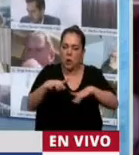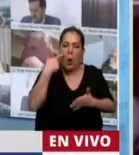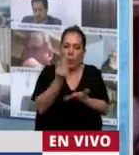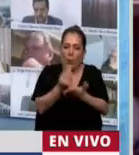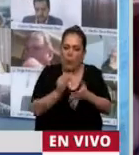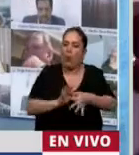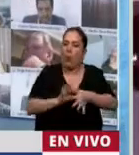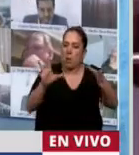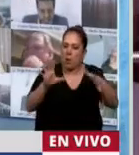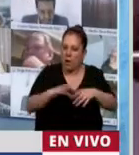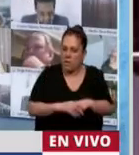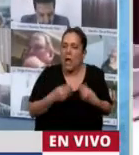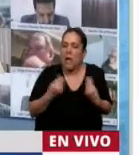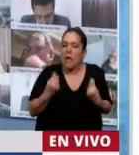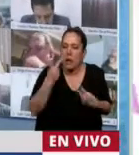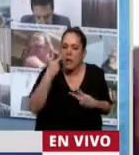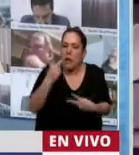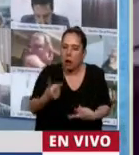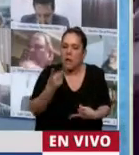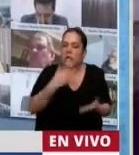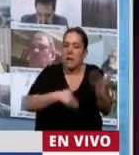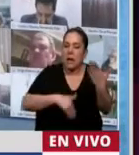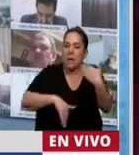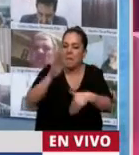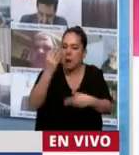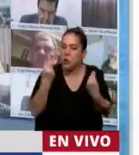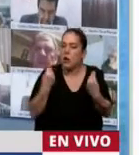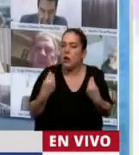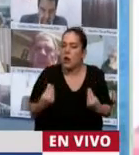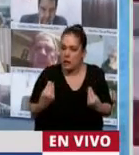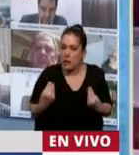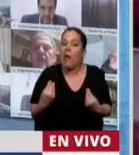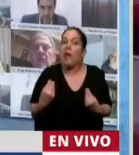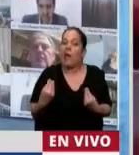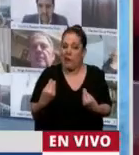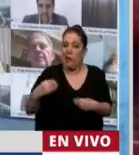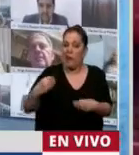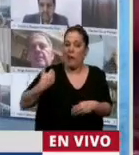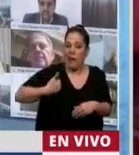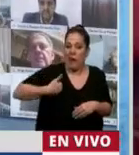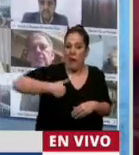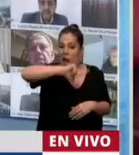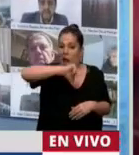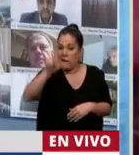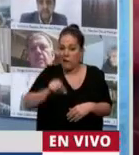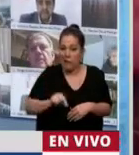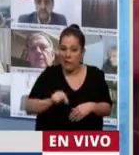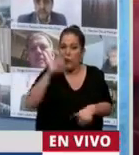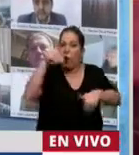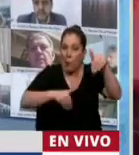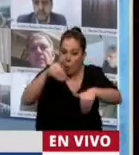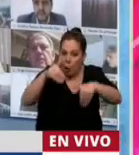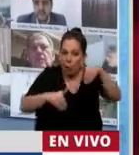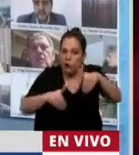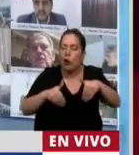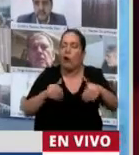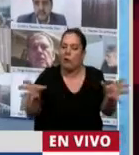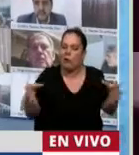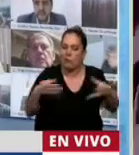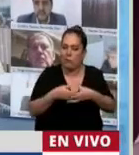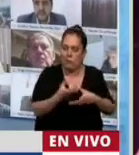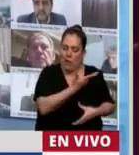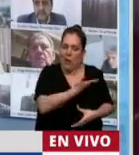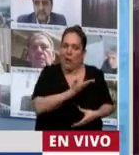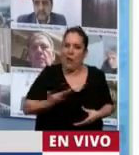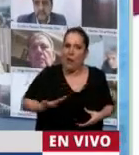a retenciones por la percepción de esos impuestos. Que todo esto implica un